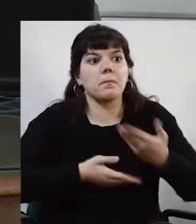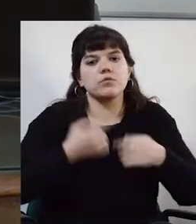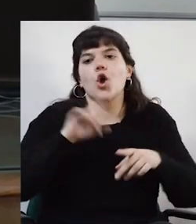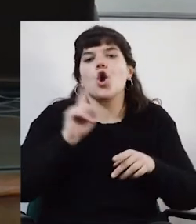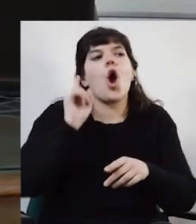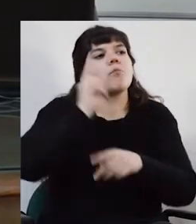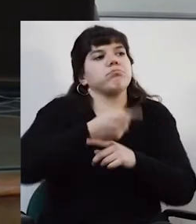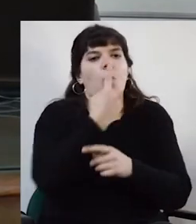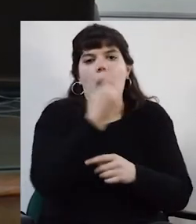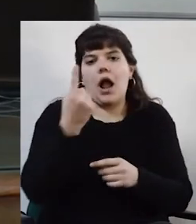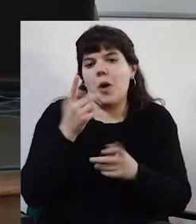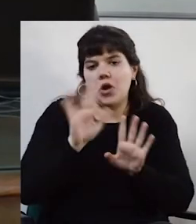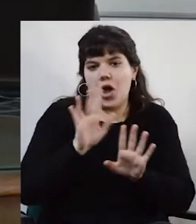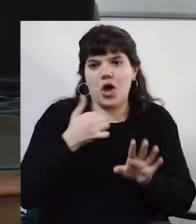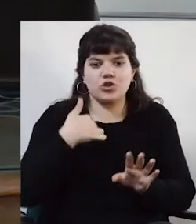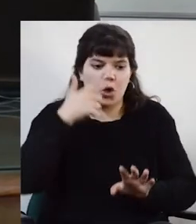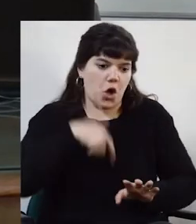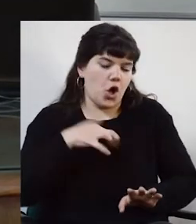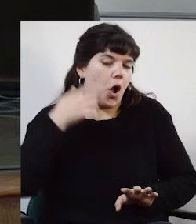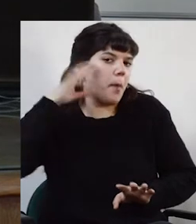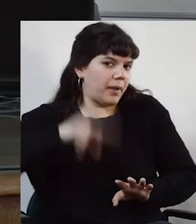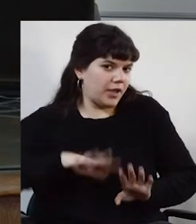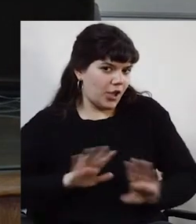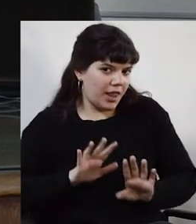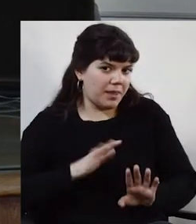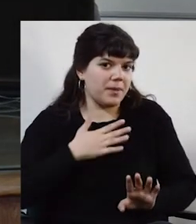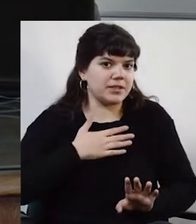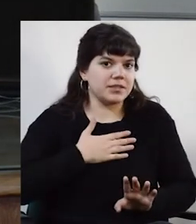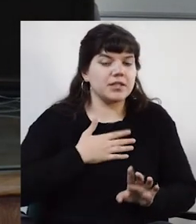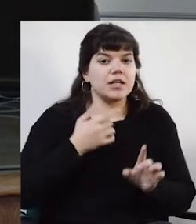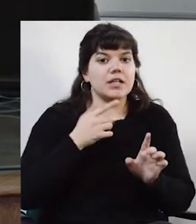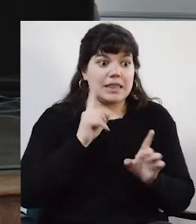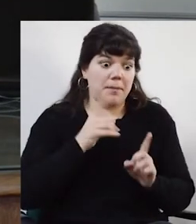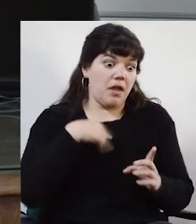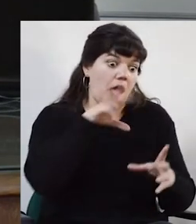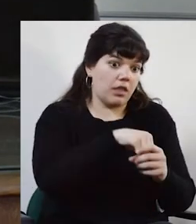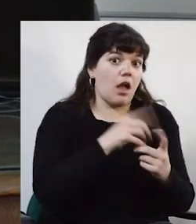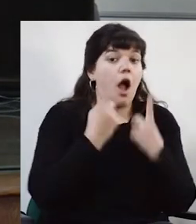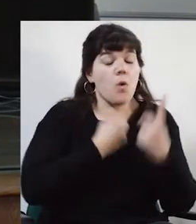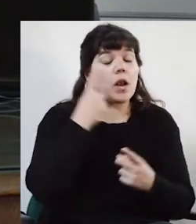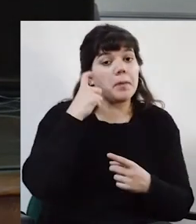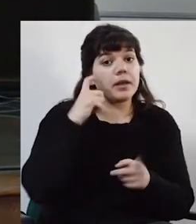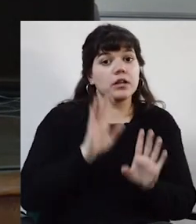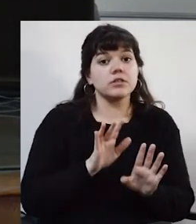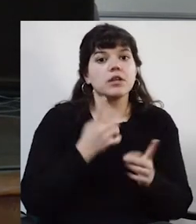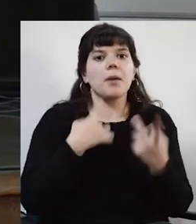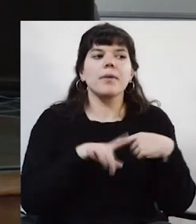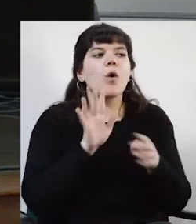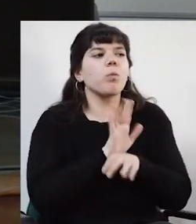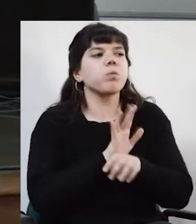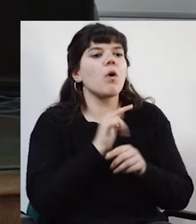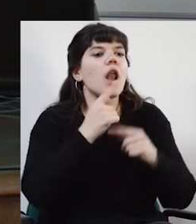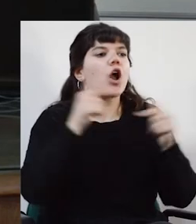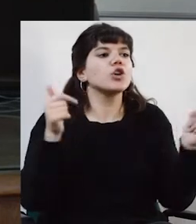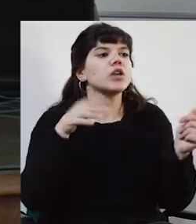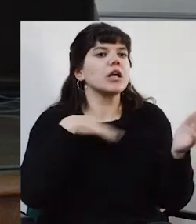acusando a nadie en particular, me estoy posicionando yo incluso dentro de eso a través de algunas experiencias, pero un engranaje de